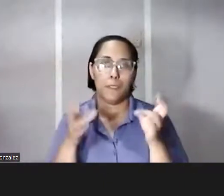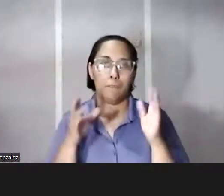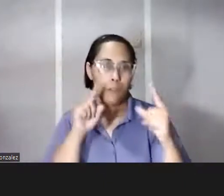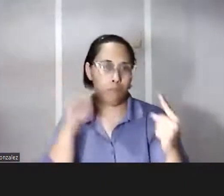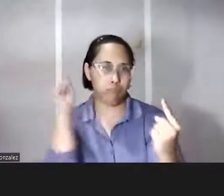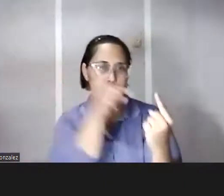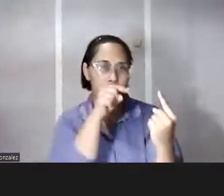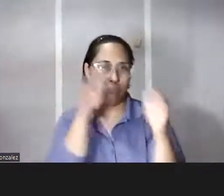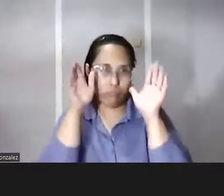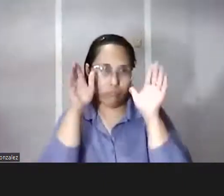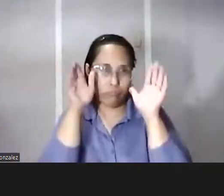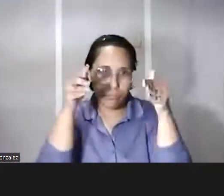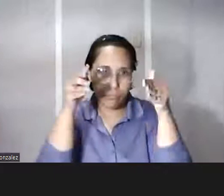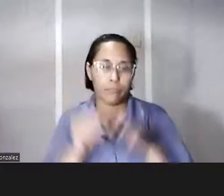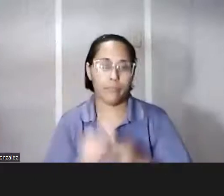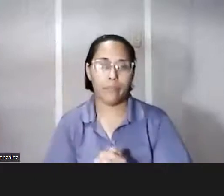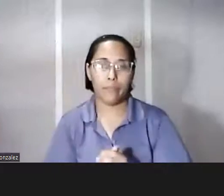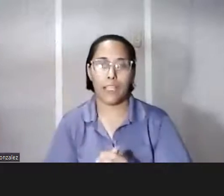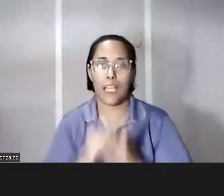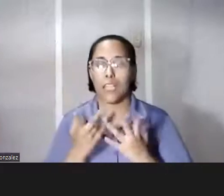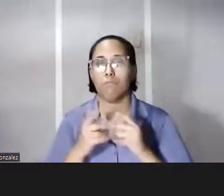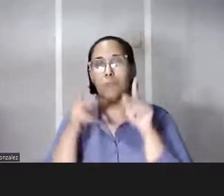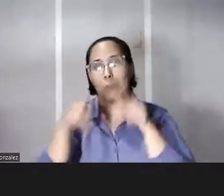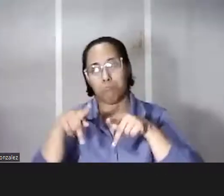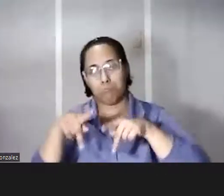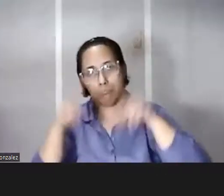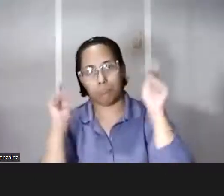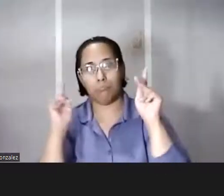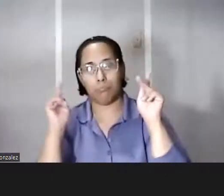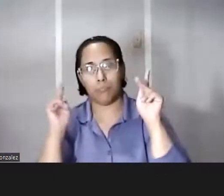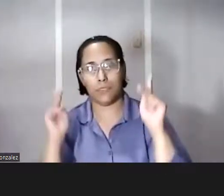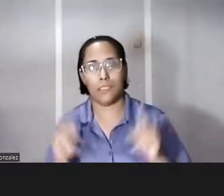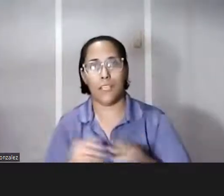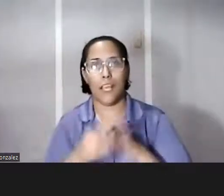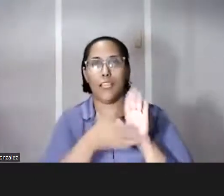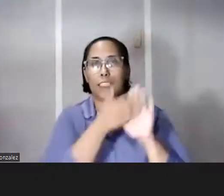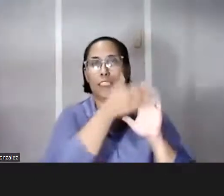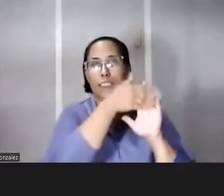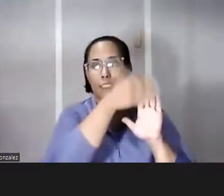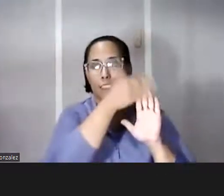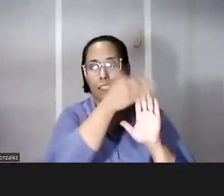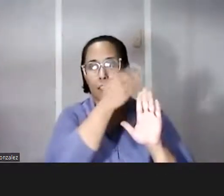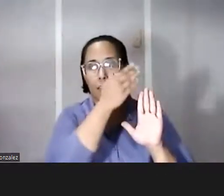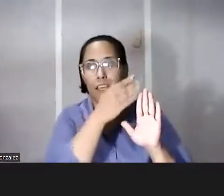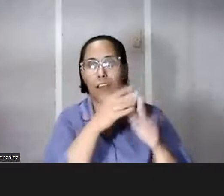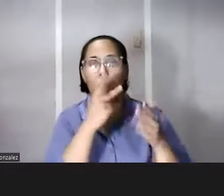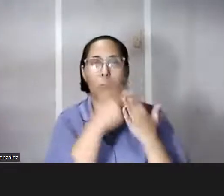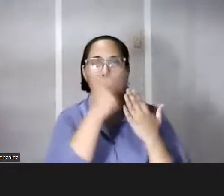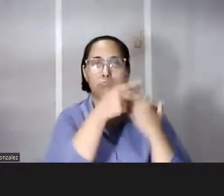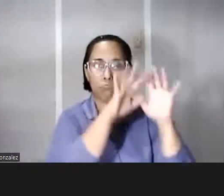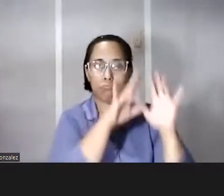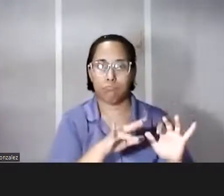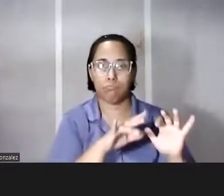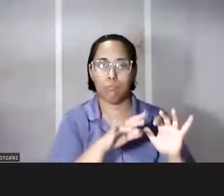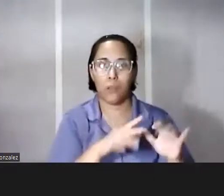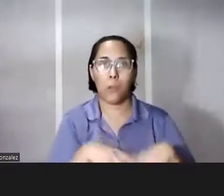es algo que entonces te permite desarrollar una línea de programación en la onda de para